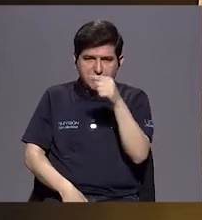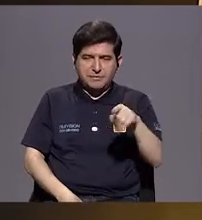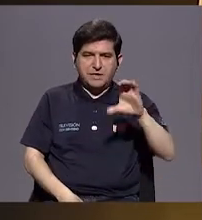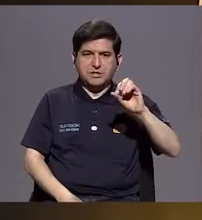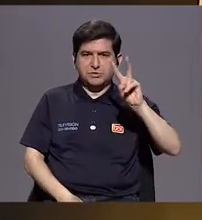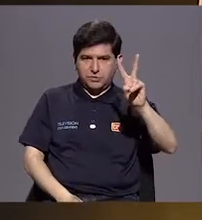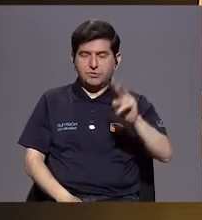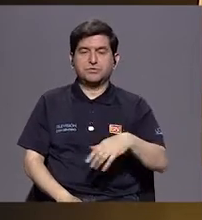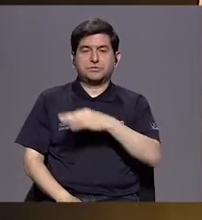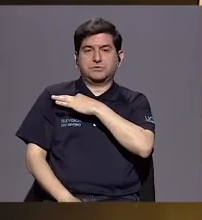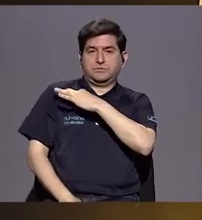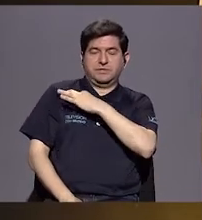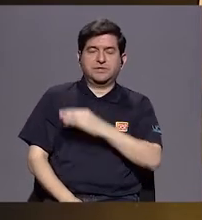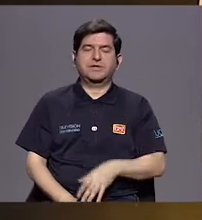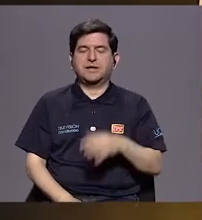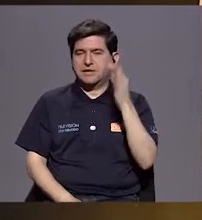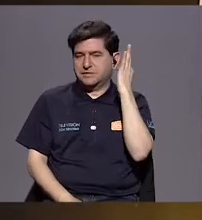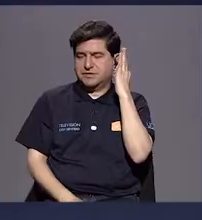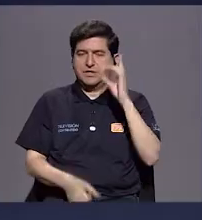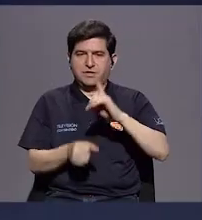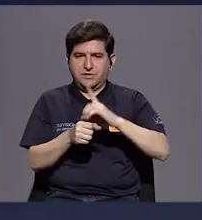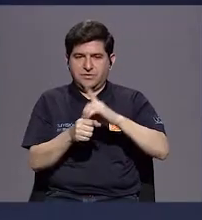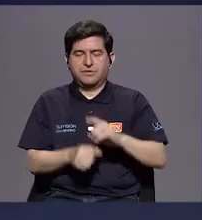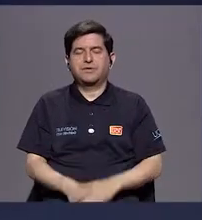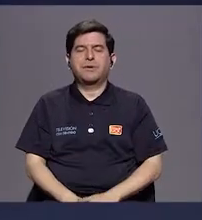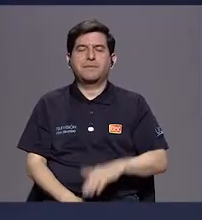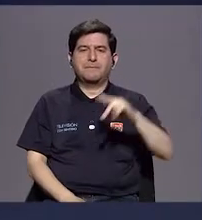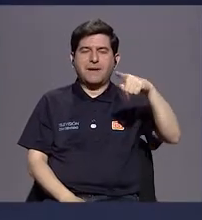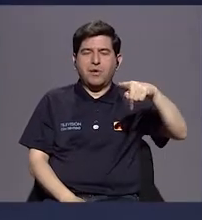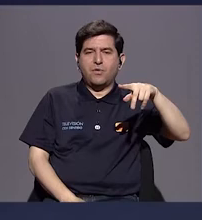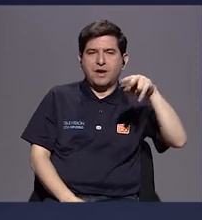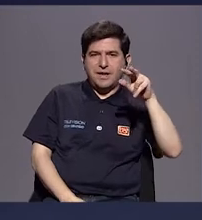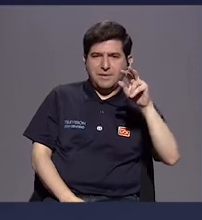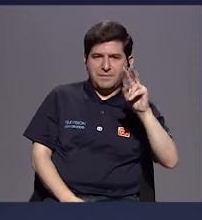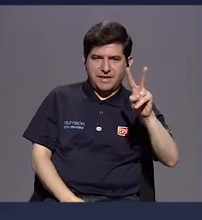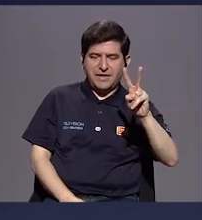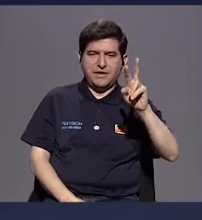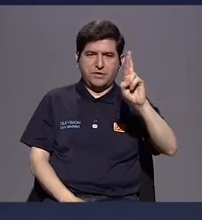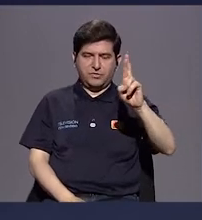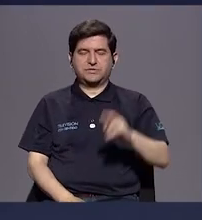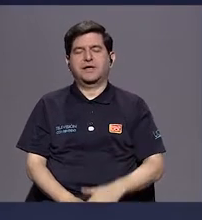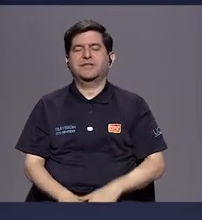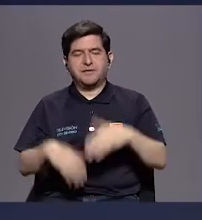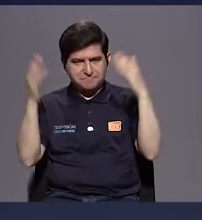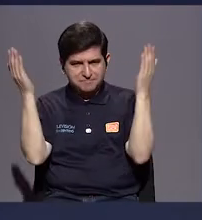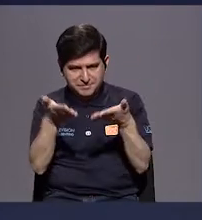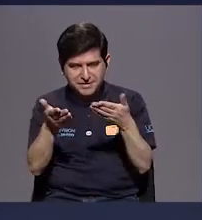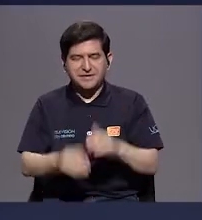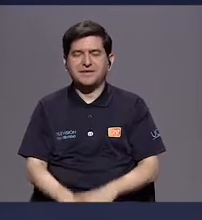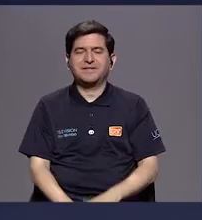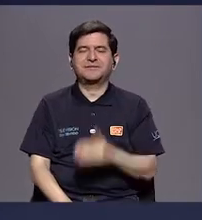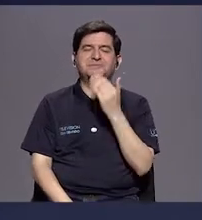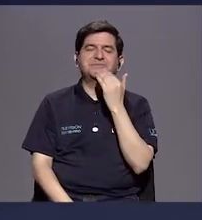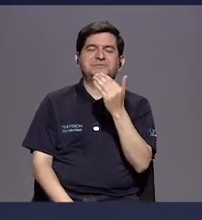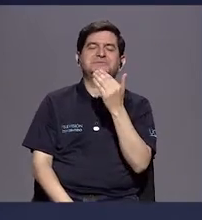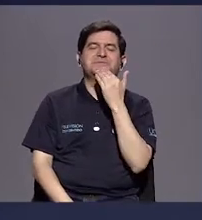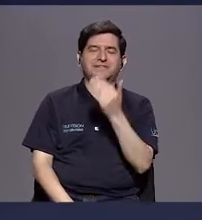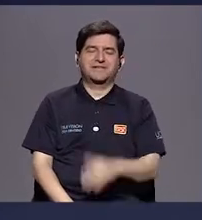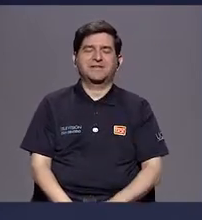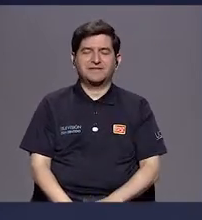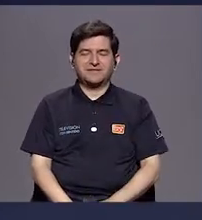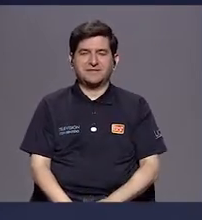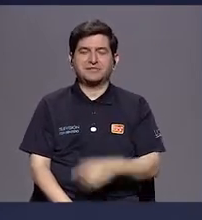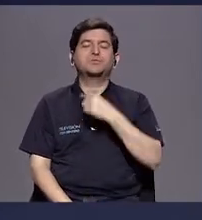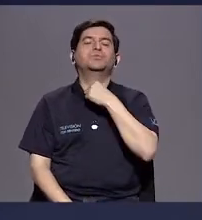Y para ello hemos invitado a la señora diputada Paola Valladares Rosado, a quien le damos la bienvenida. Muchísimas gracias.